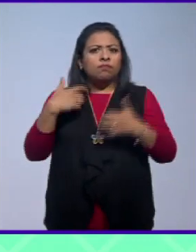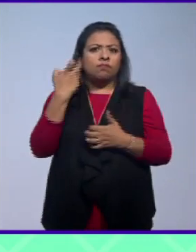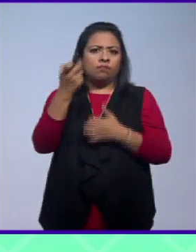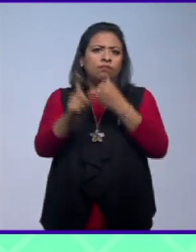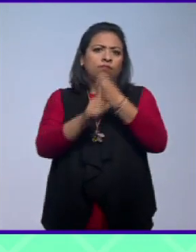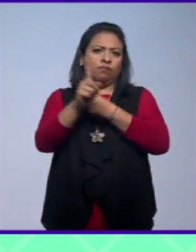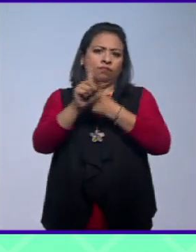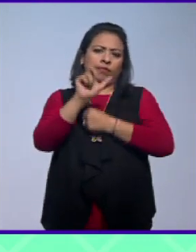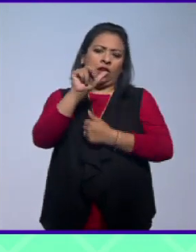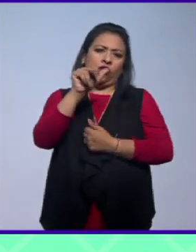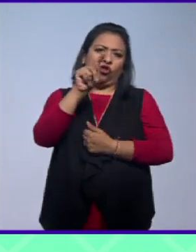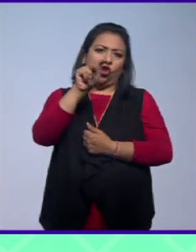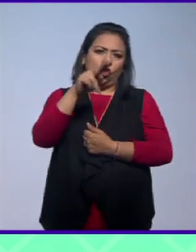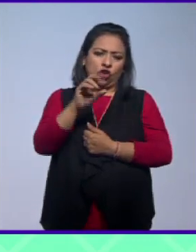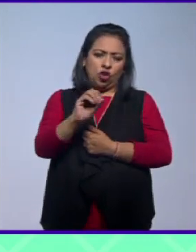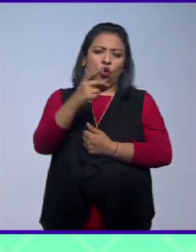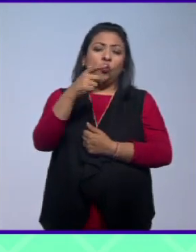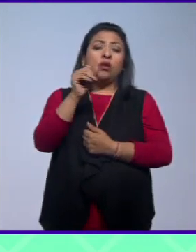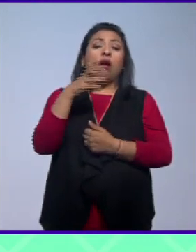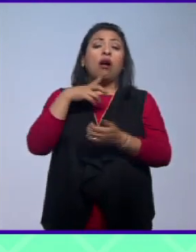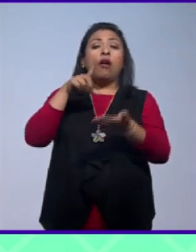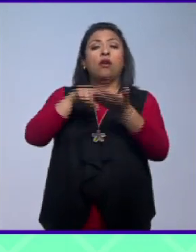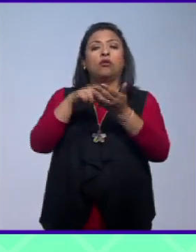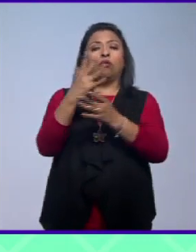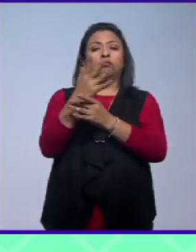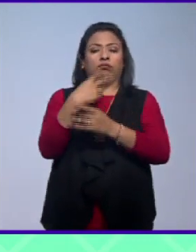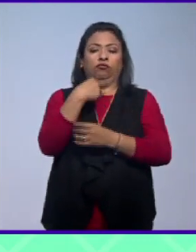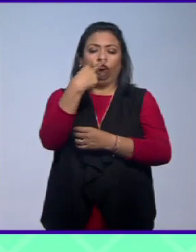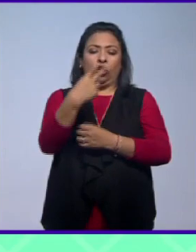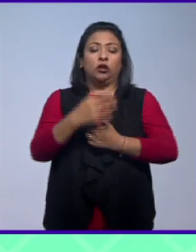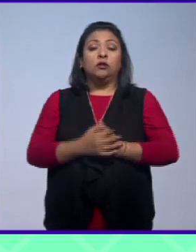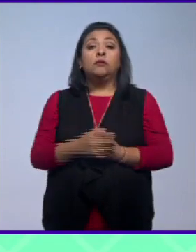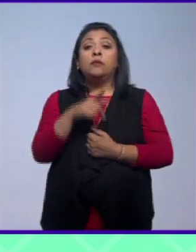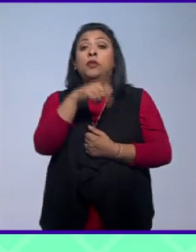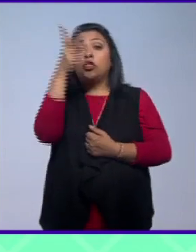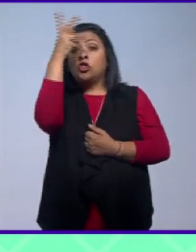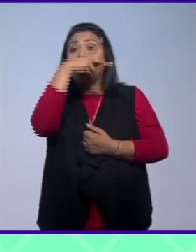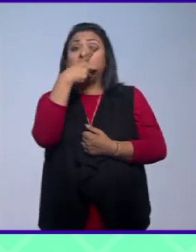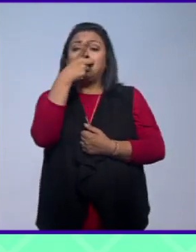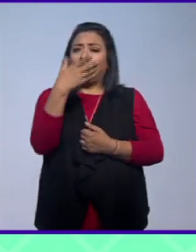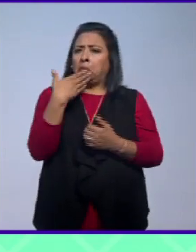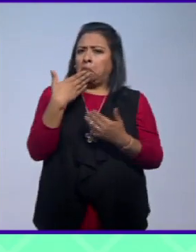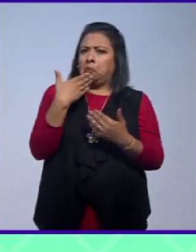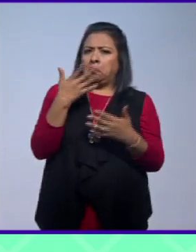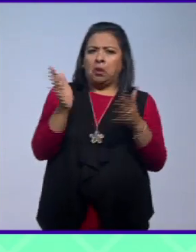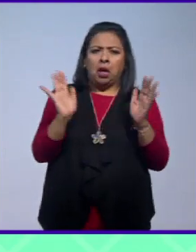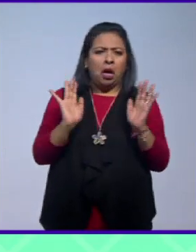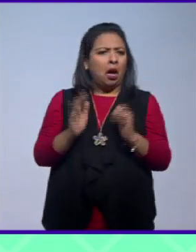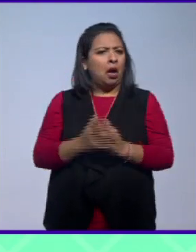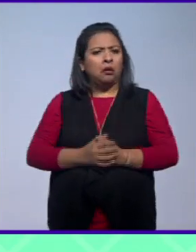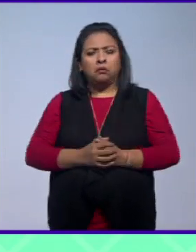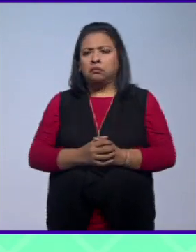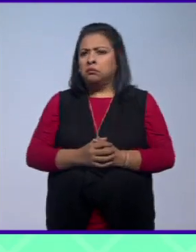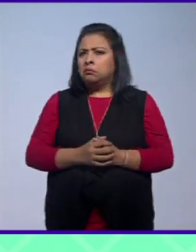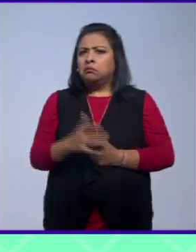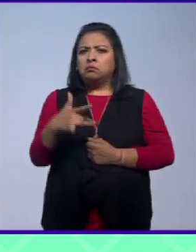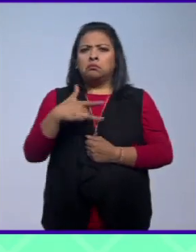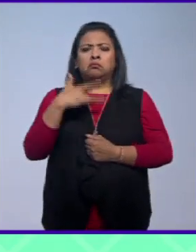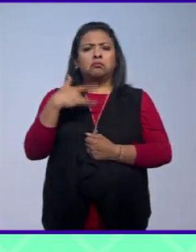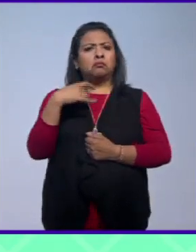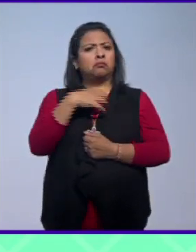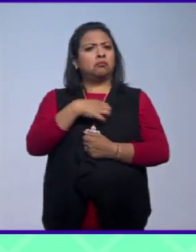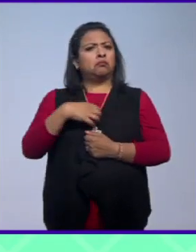esto. Antonio Guitares ya lo dijo a través de su portavoz. Pero bueno, Trump dice que está muy bien, que se siente